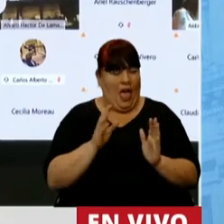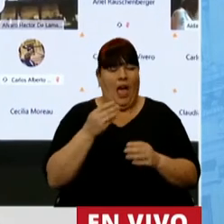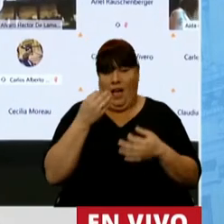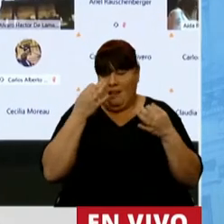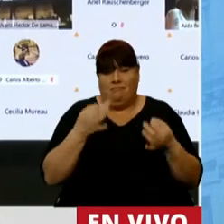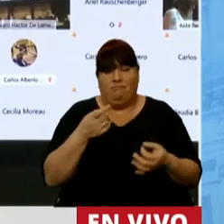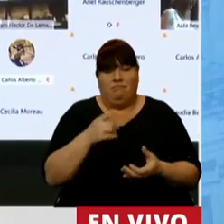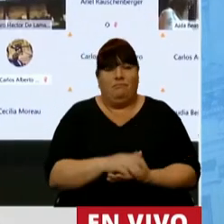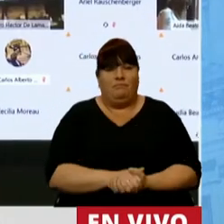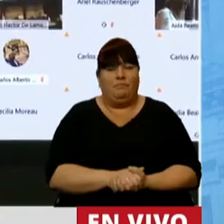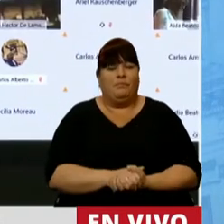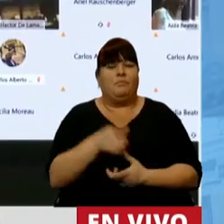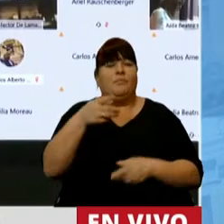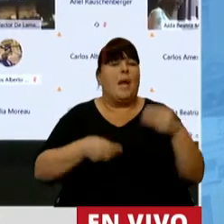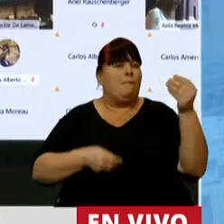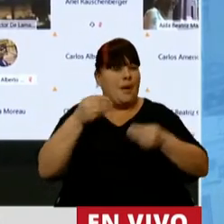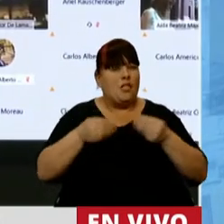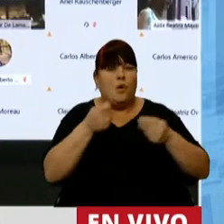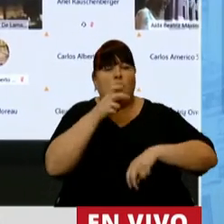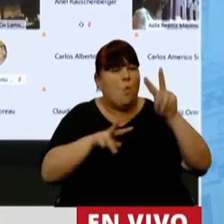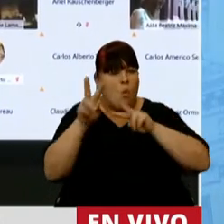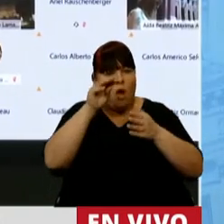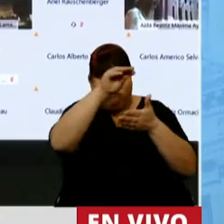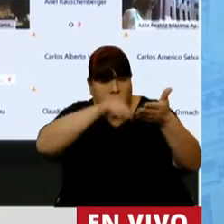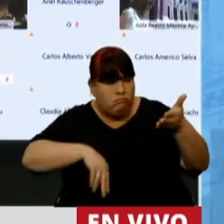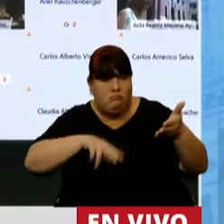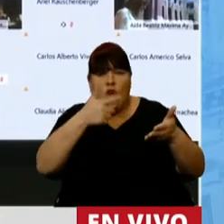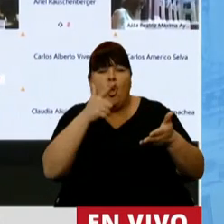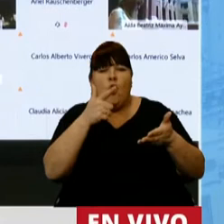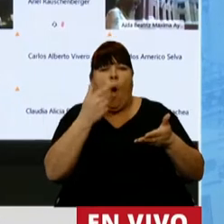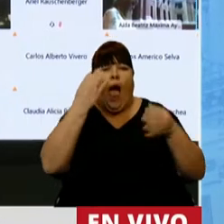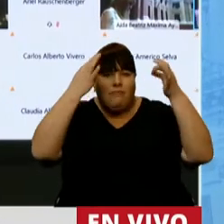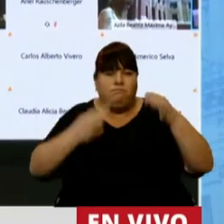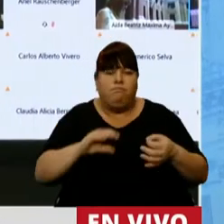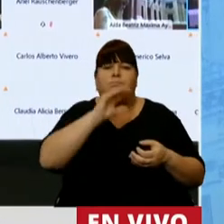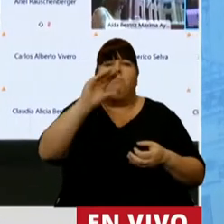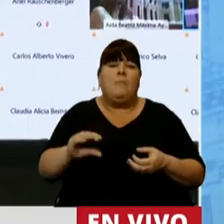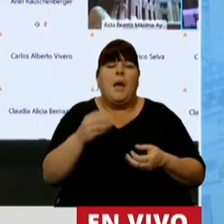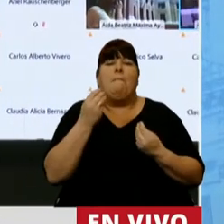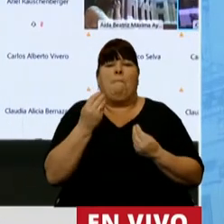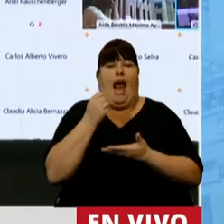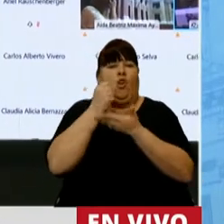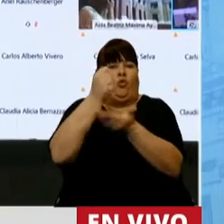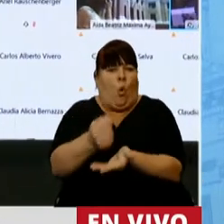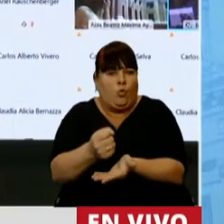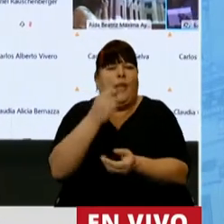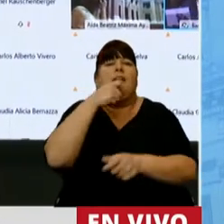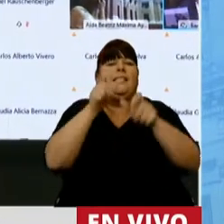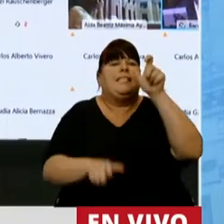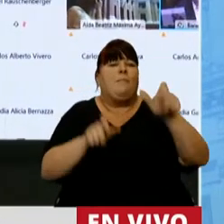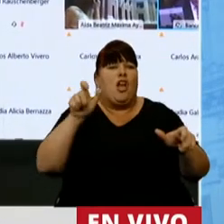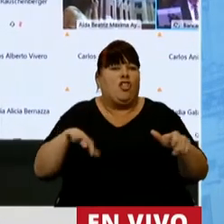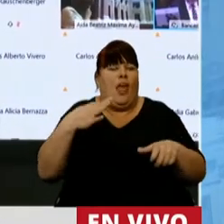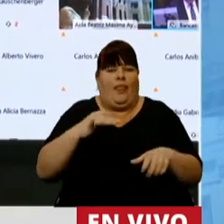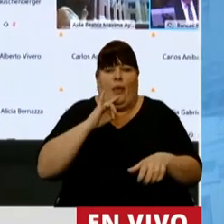Porque evidentemente, y en el presupuesto, por más que lo busquemos, no hay una asignación seria de los subsidios para las personas que